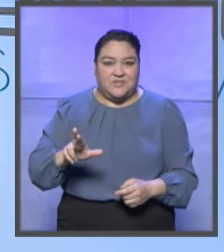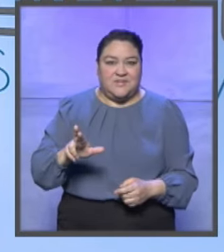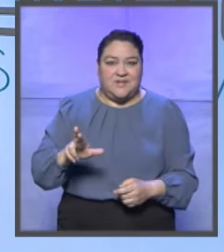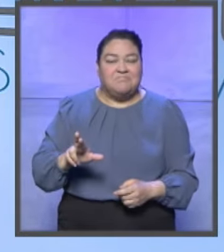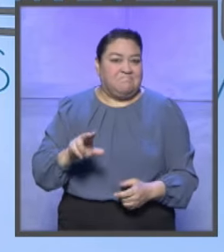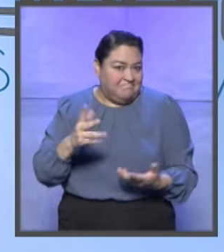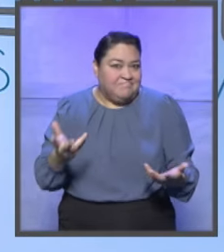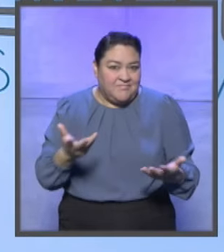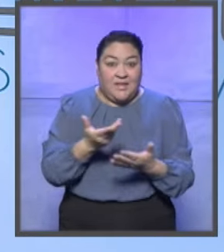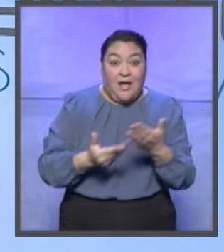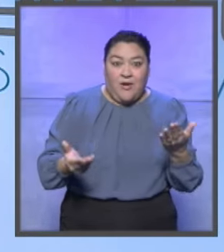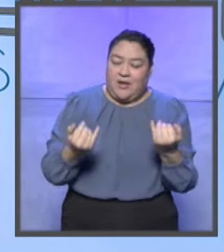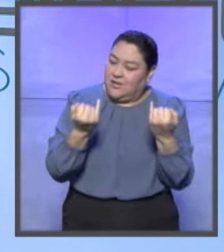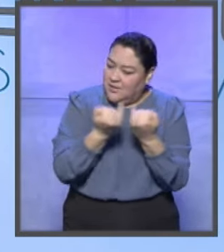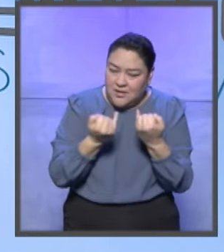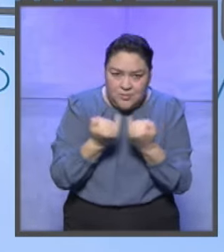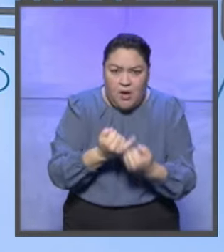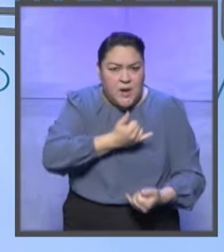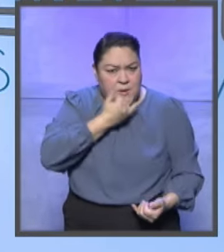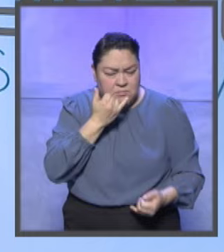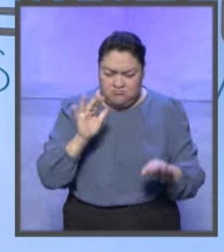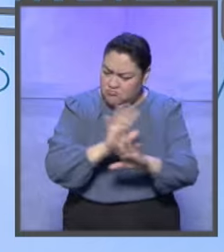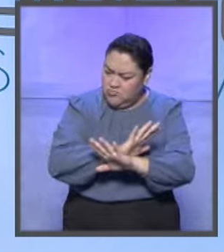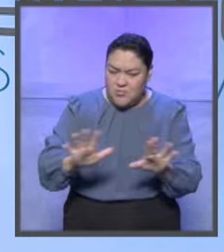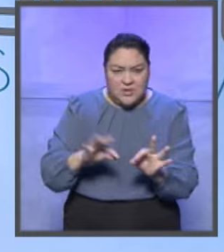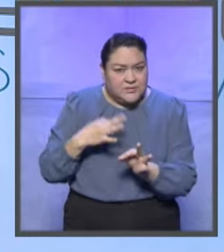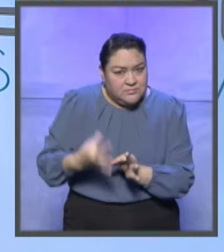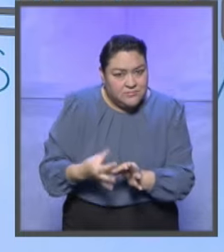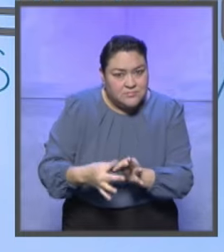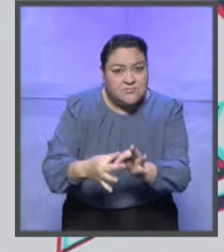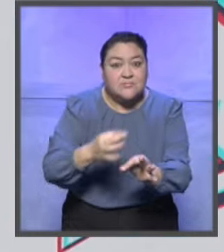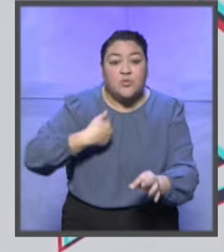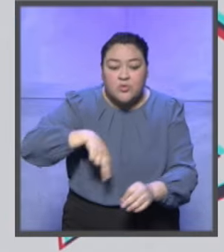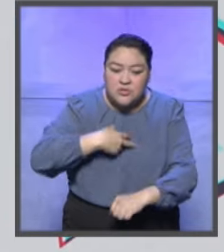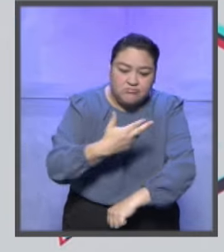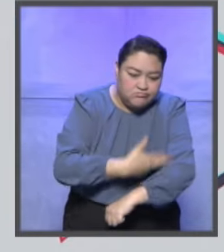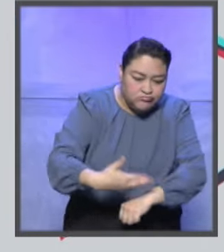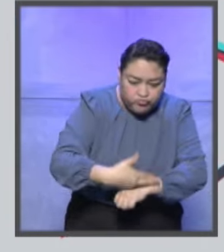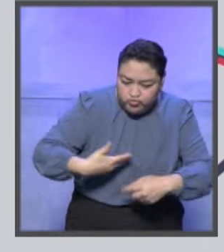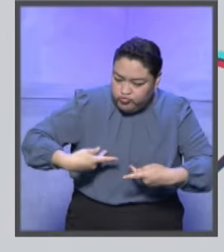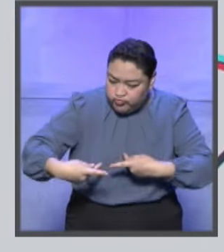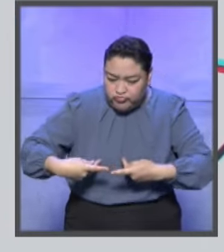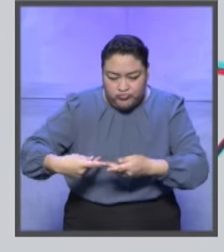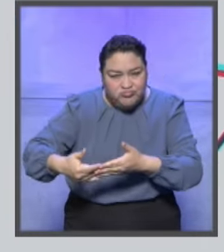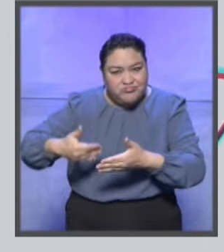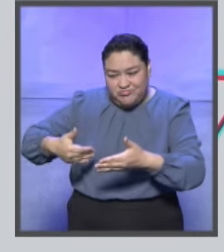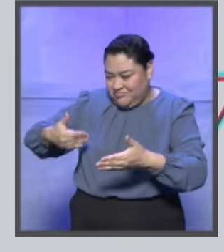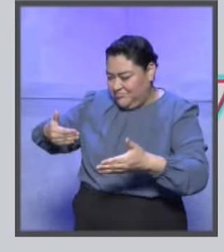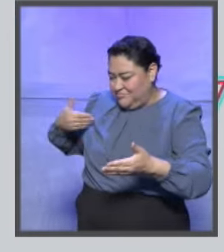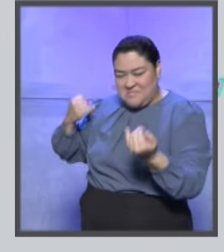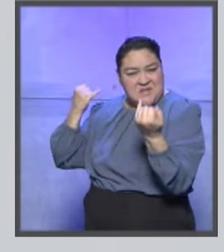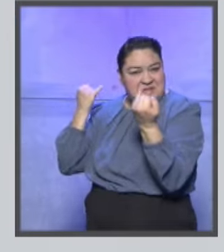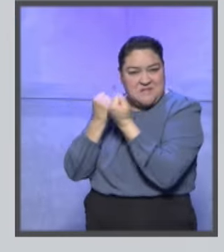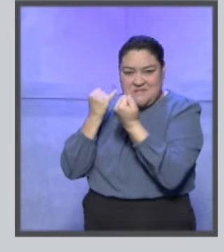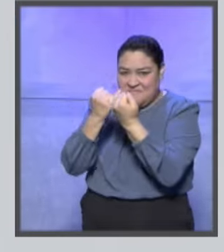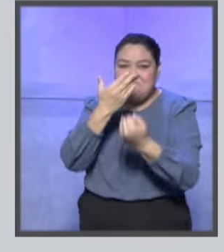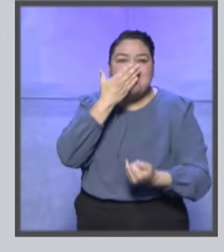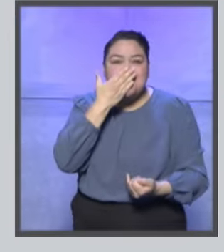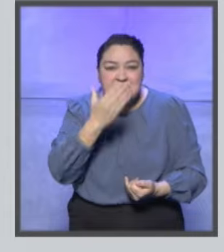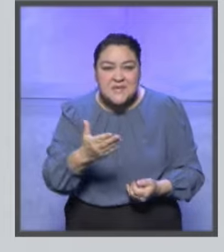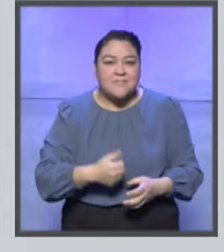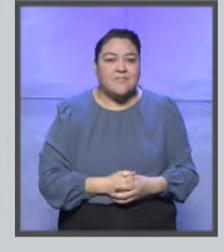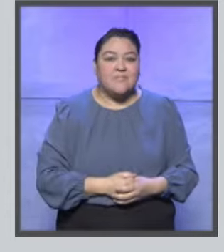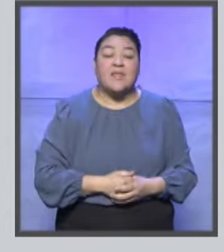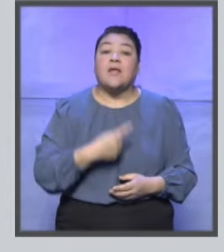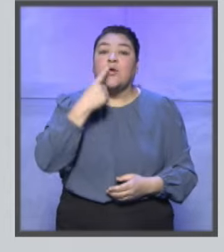y, pues, en esta ocasión no va fallar, también en esta ocasión, en este proceso electoral, vamos a hacerlo bien como en todas las elecciones anteriores. O sea, que